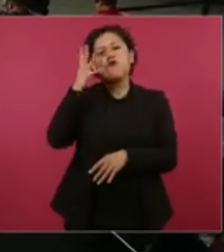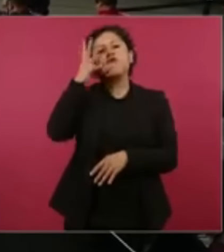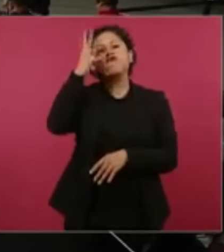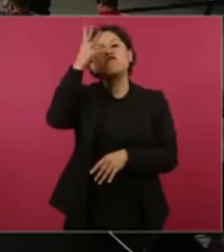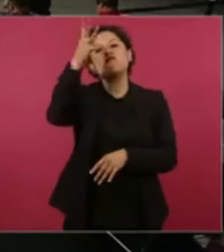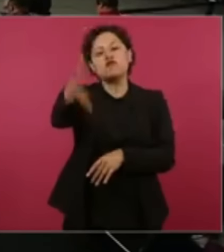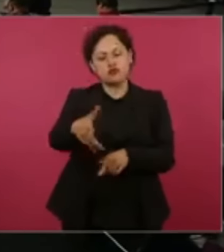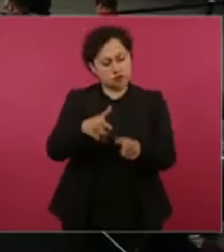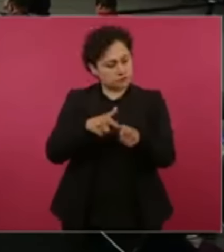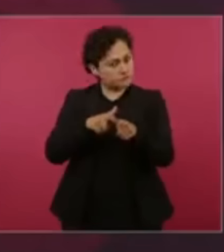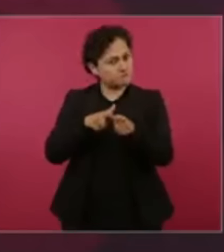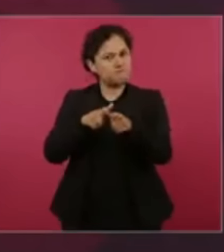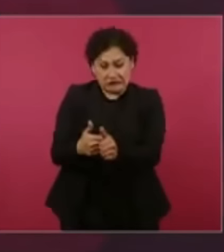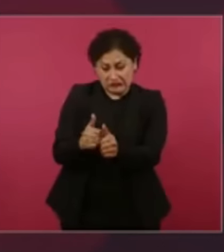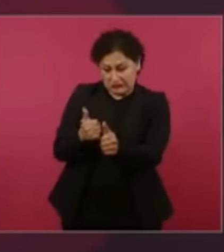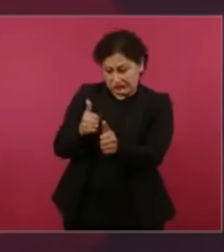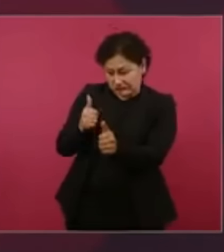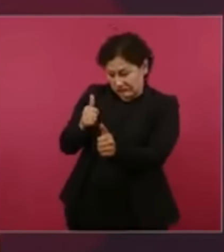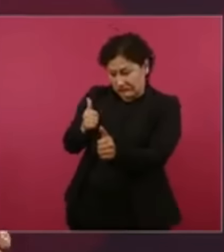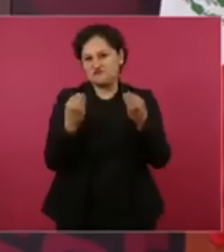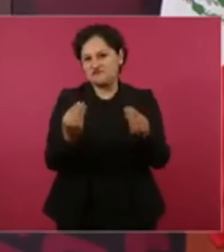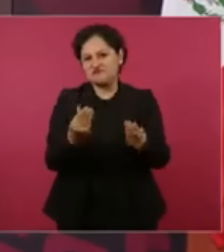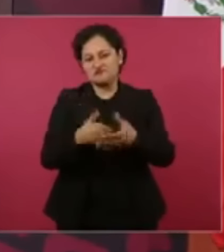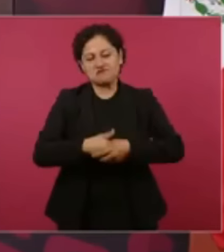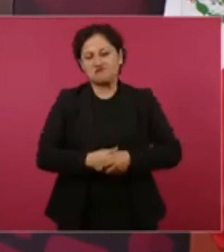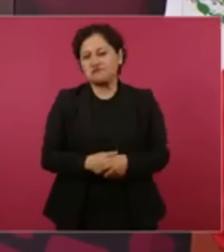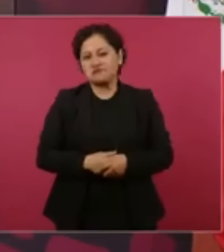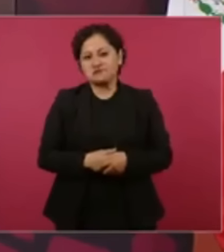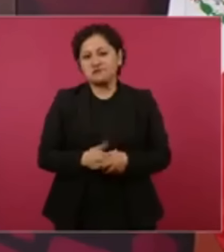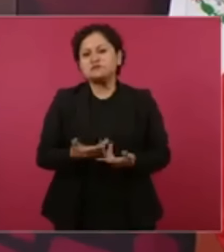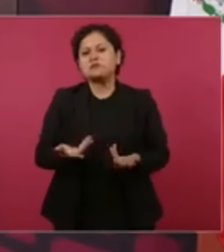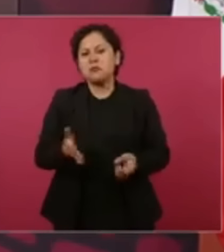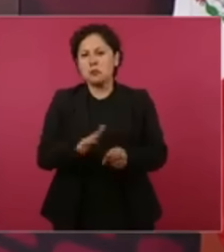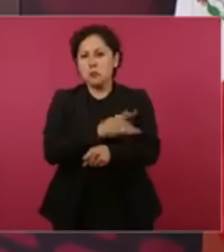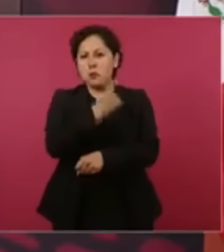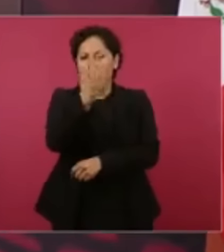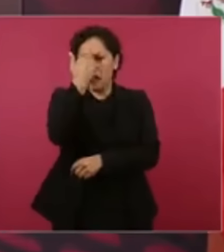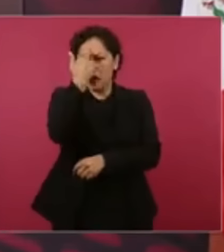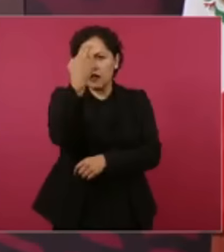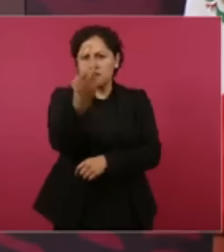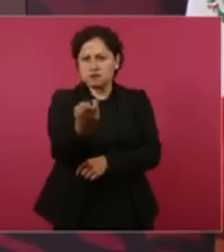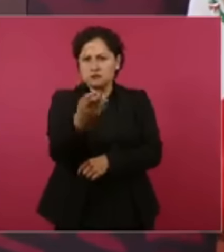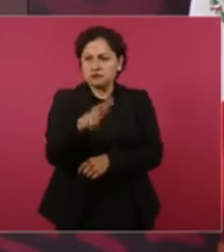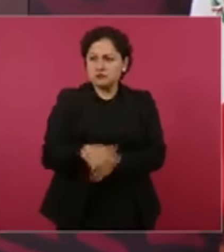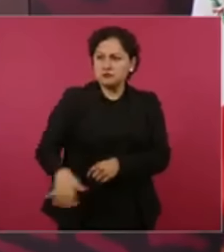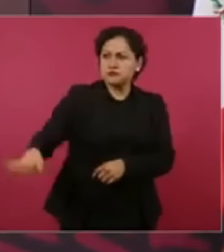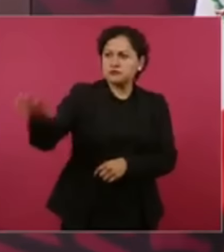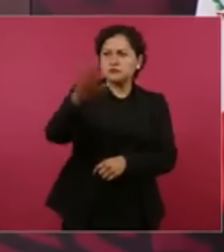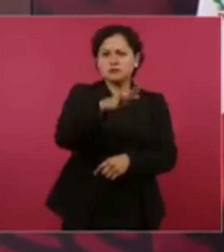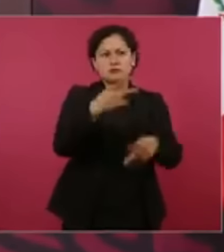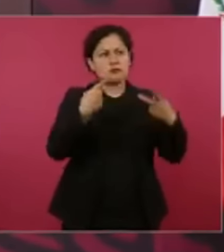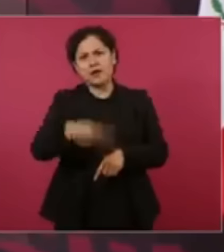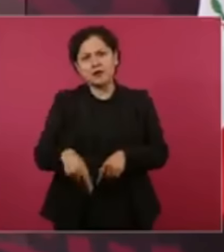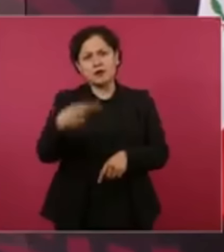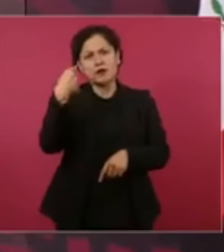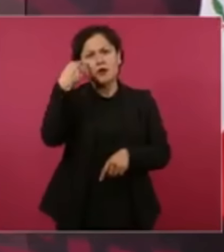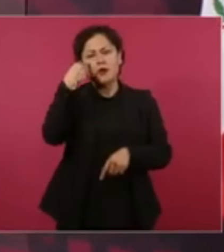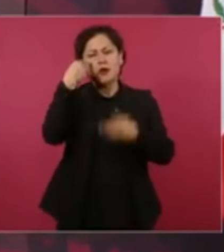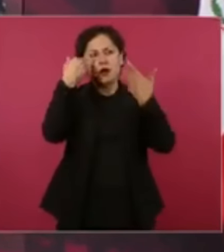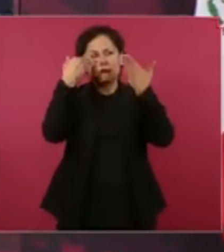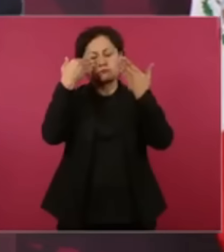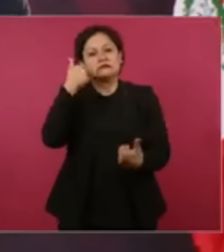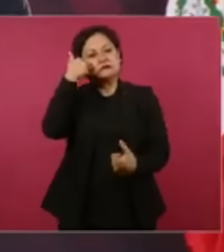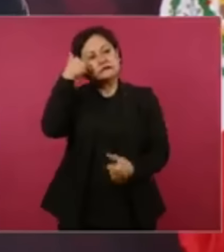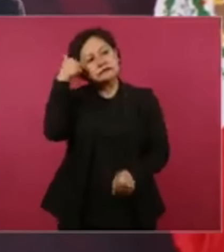difícil, un retroceso, mucho muy difícil. El pueblo de México ha tomado conciencia y va a